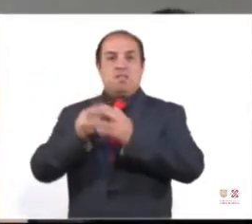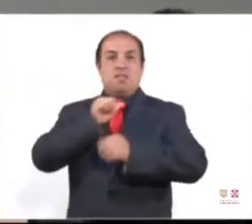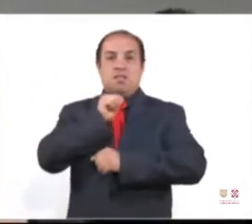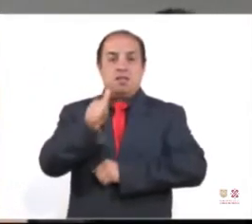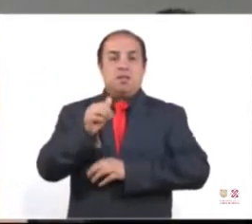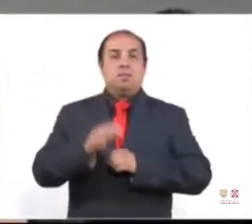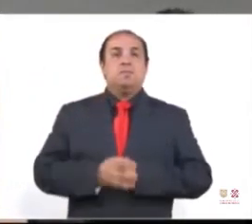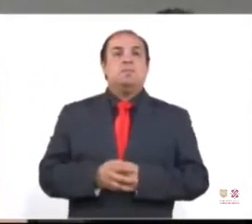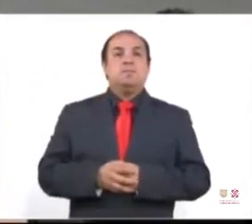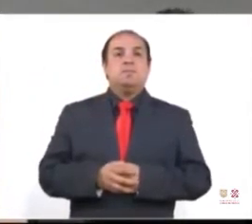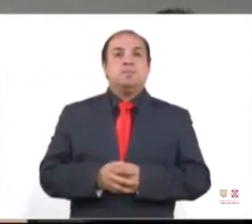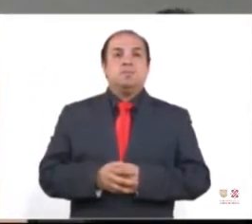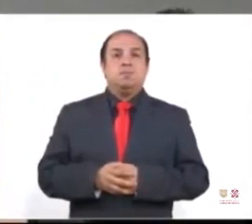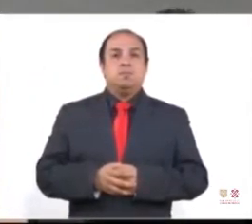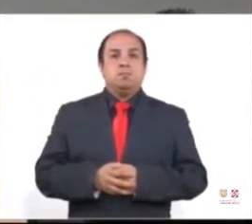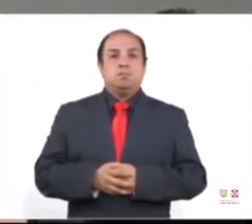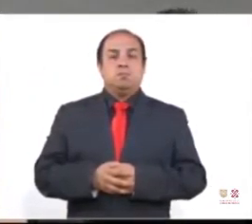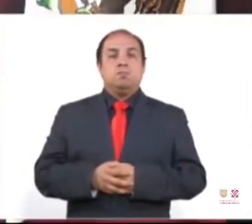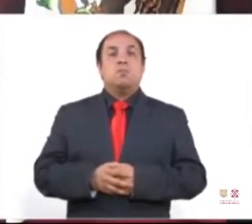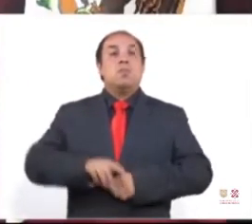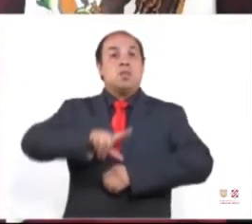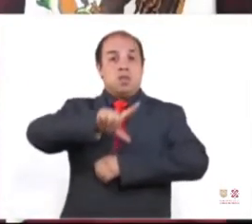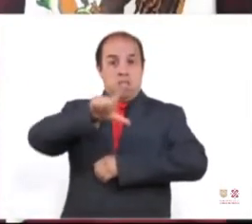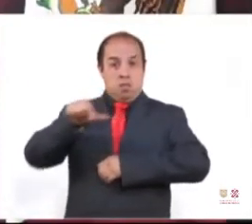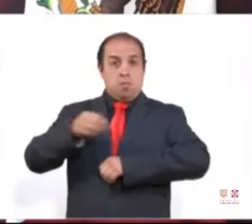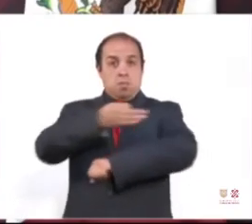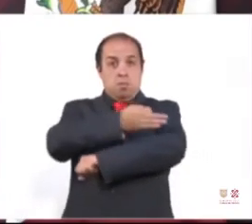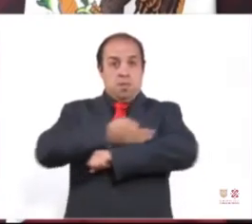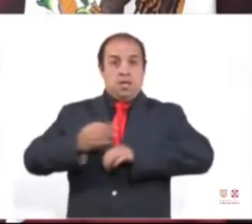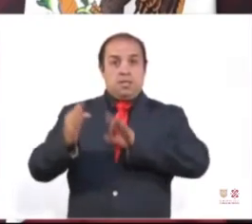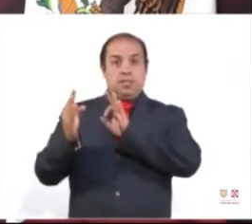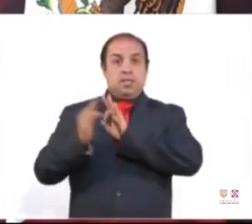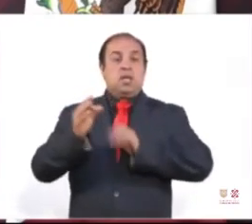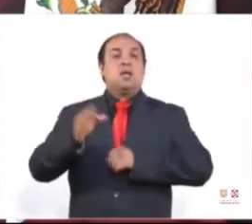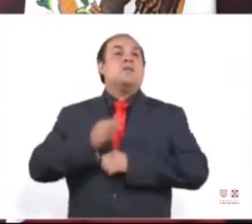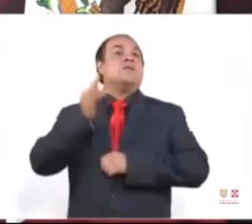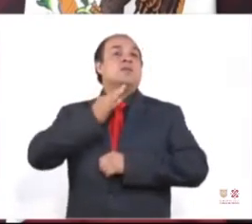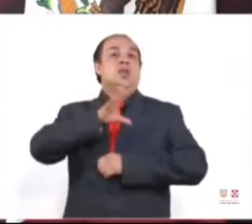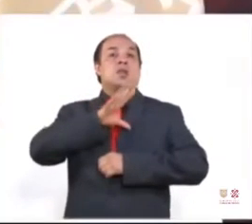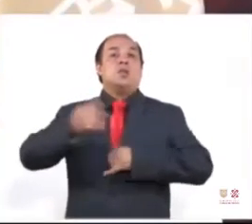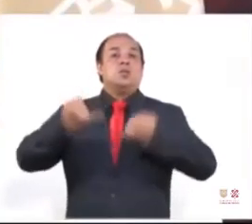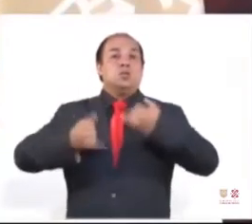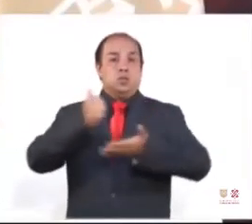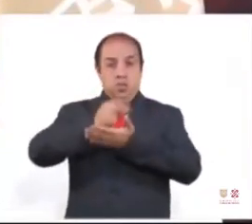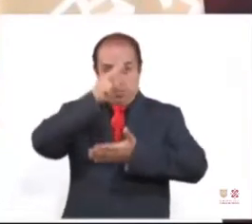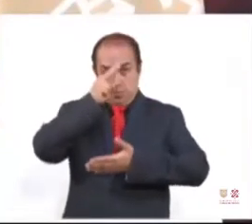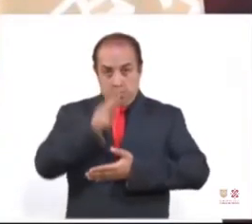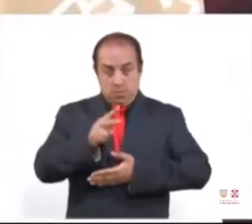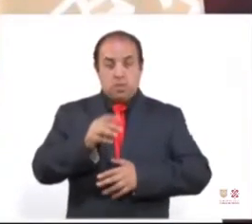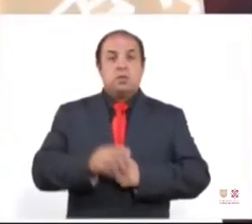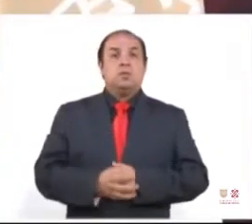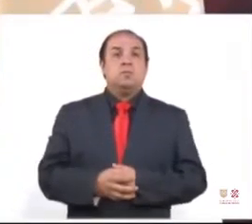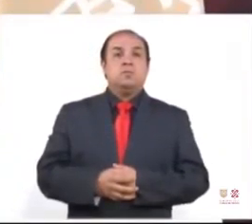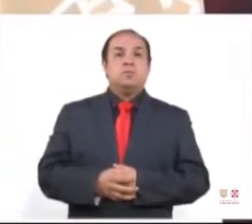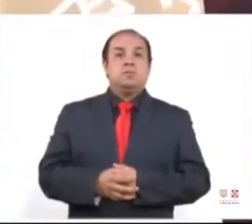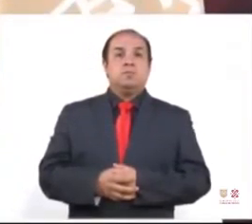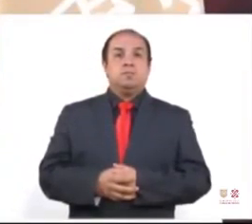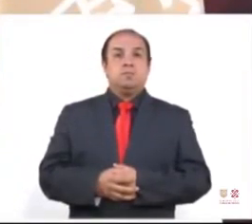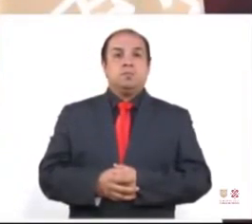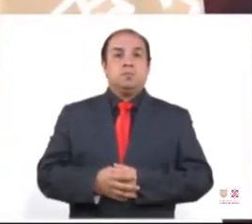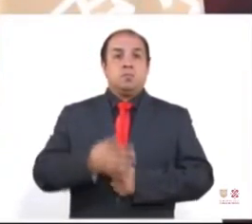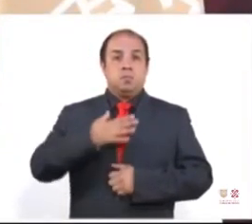Posterior a ello, la familia se acerca a la Fiscalía General de Justicia de la Ciudad de México. Yo tuve